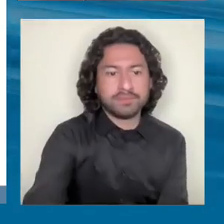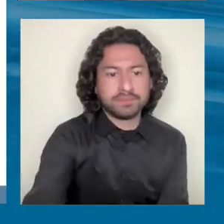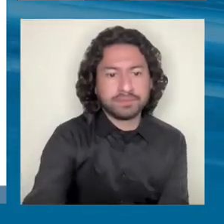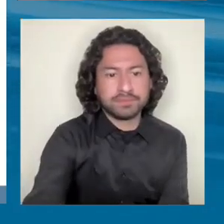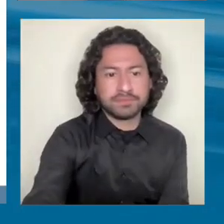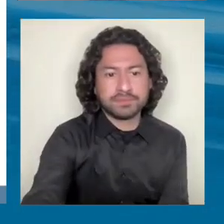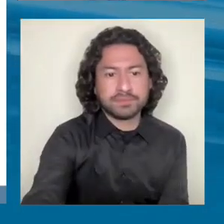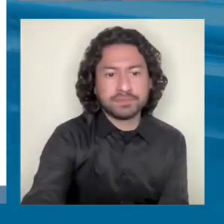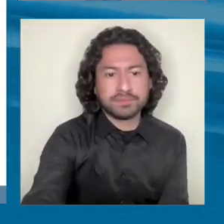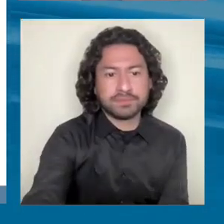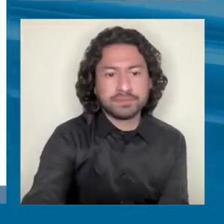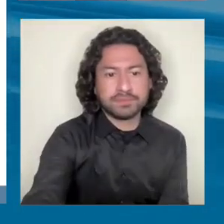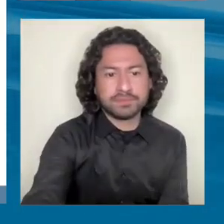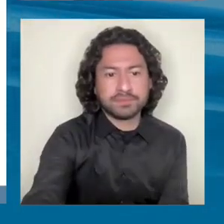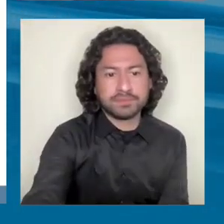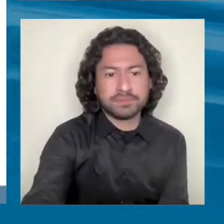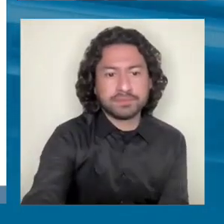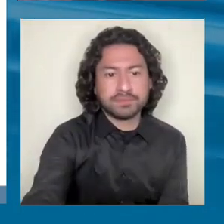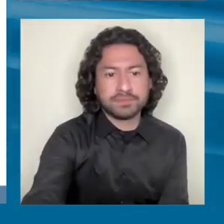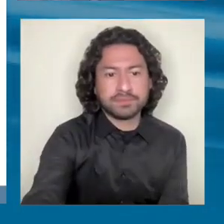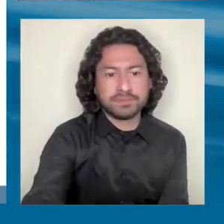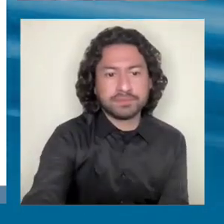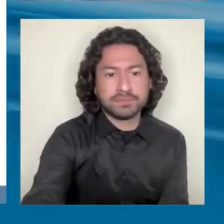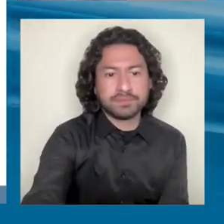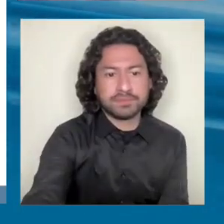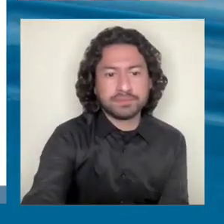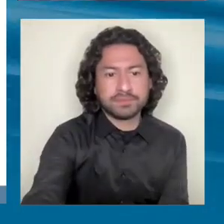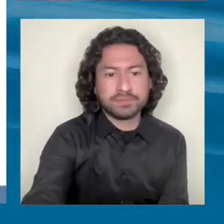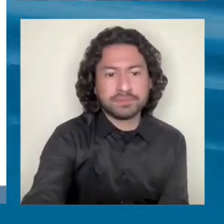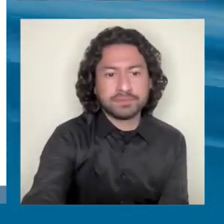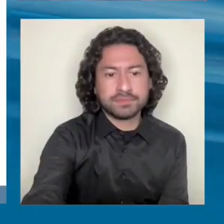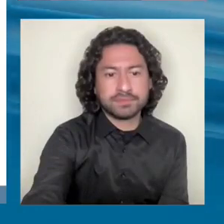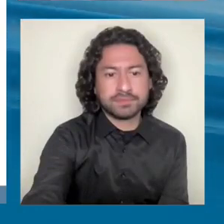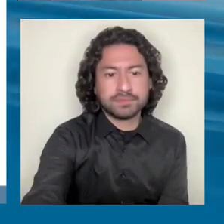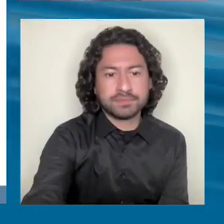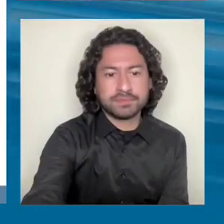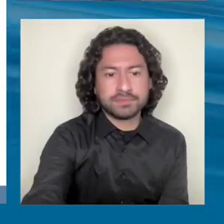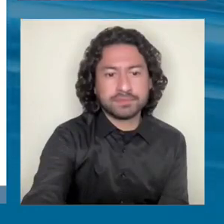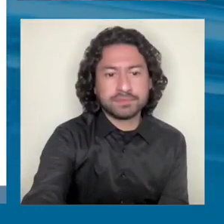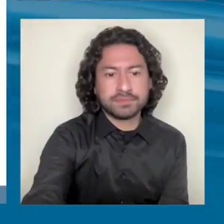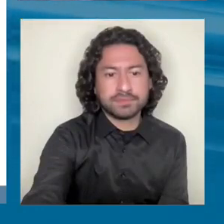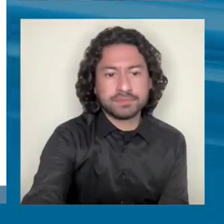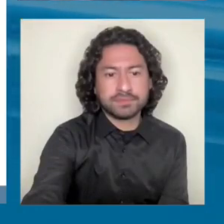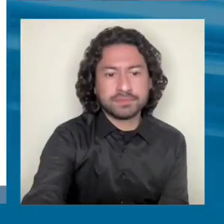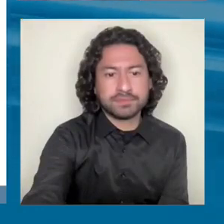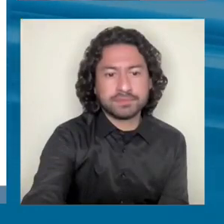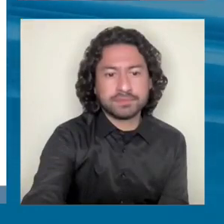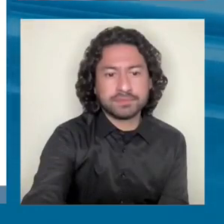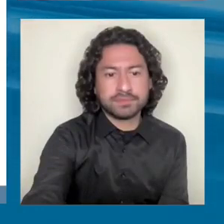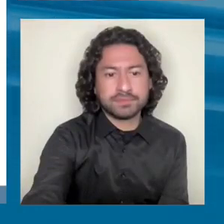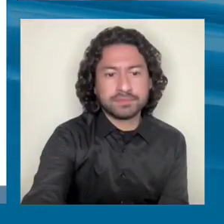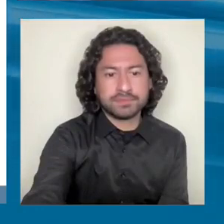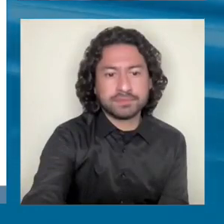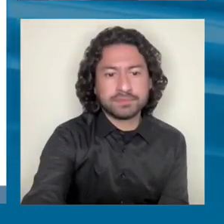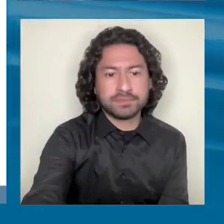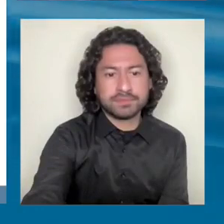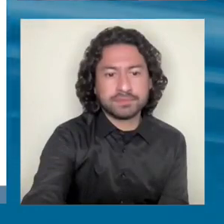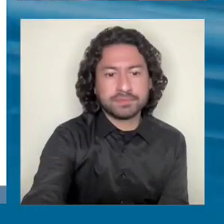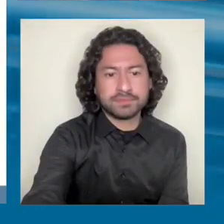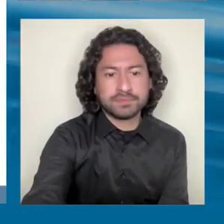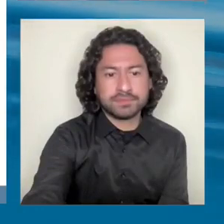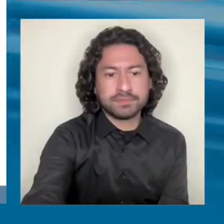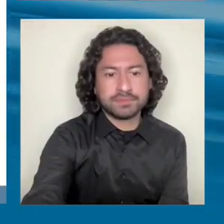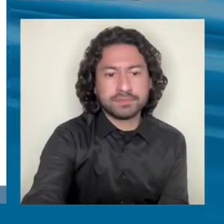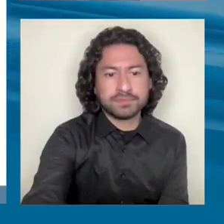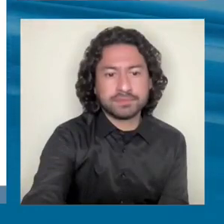ilusión y la alta regresividad de la estructura tributaria. Por eso no es casualidad que estos temas están en la agenda de una cantidad de